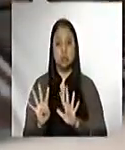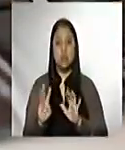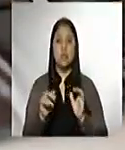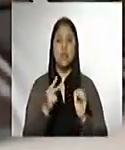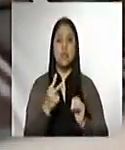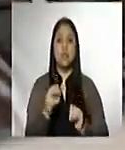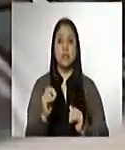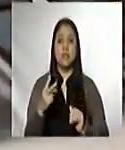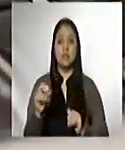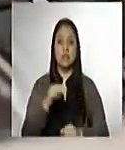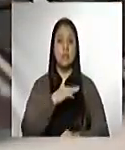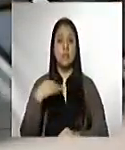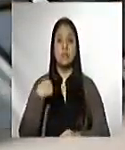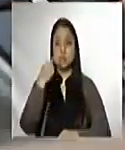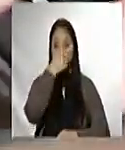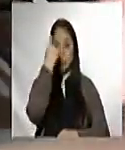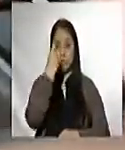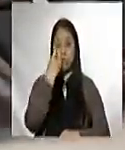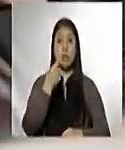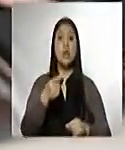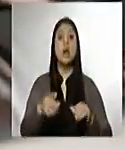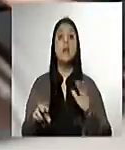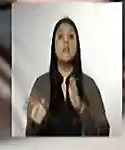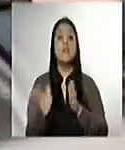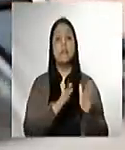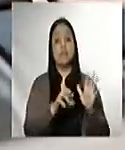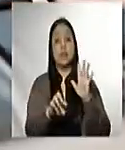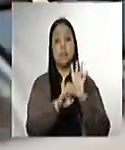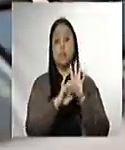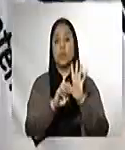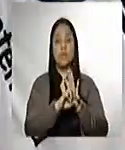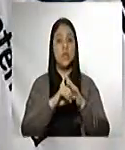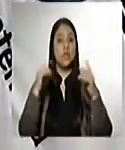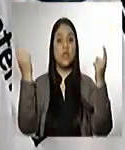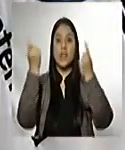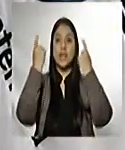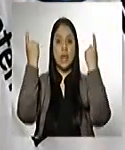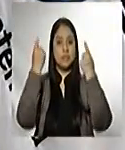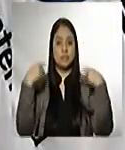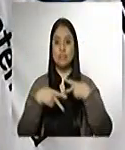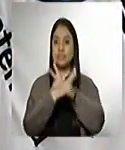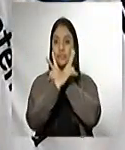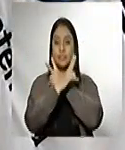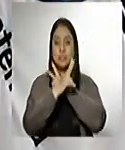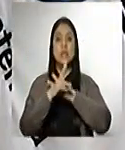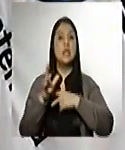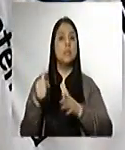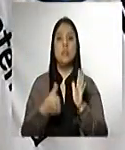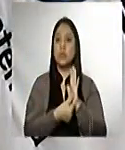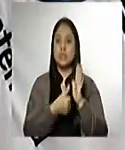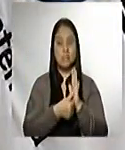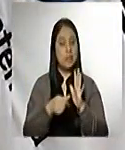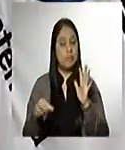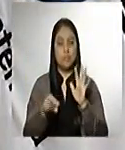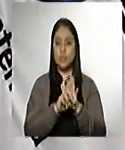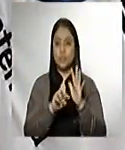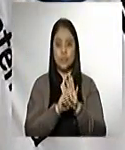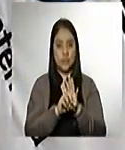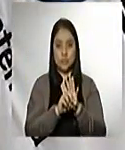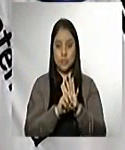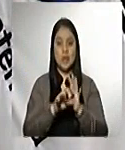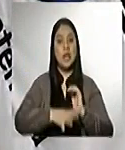del ministerio de trabajo. Quedan prohibidas las ferias comunales de barrio y municipales a nivel nacional.